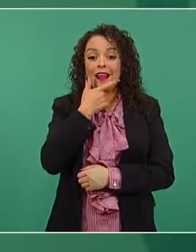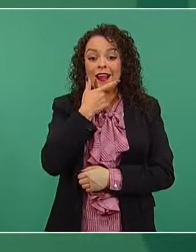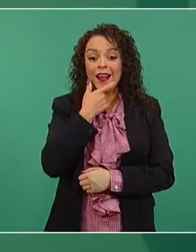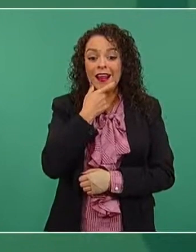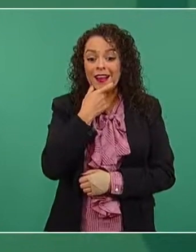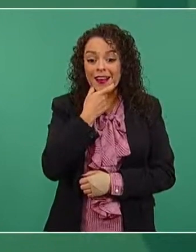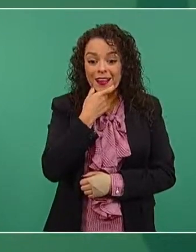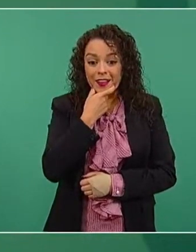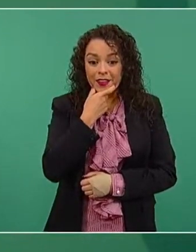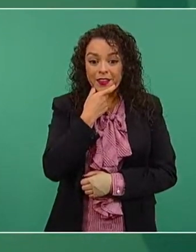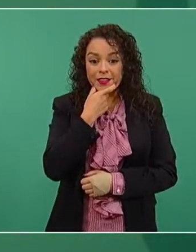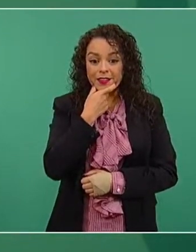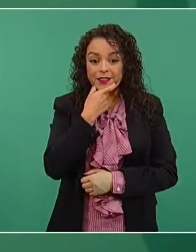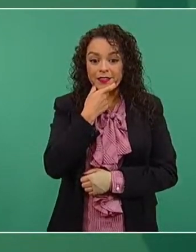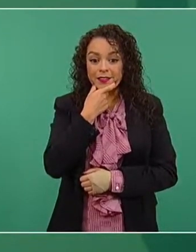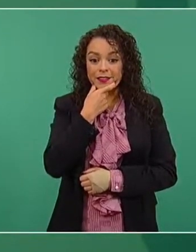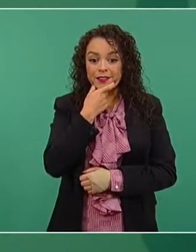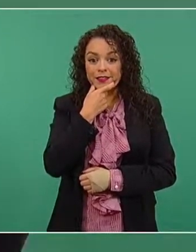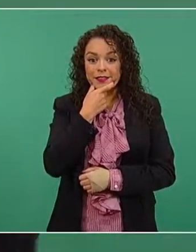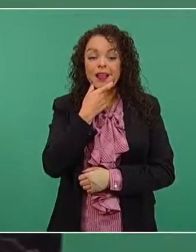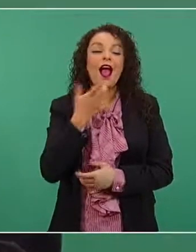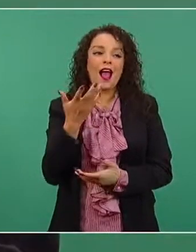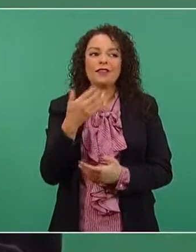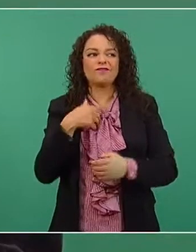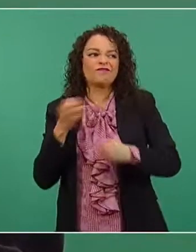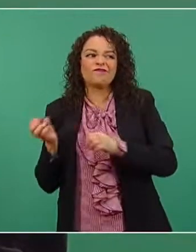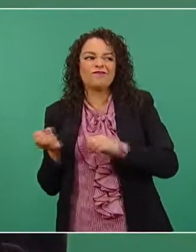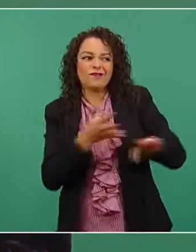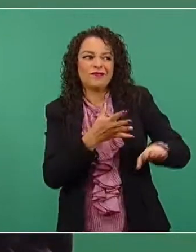si estaban de por medio unas gorditas.